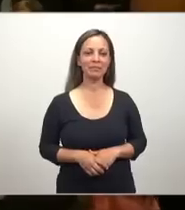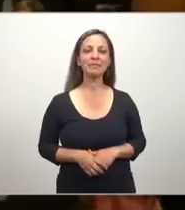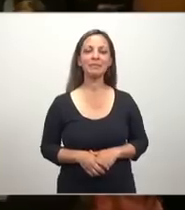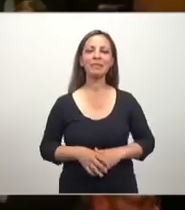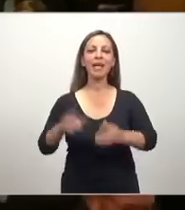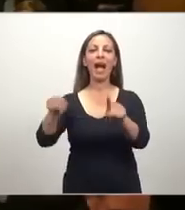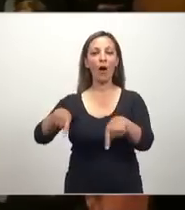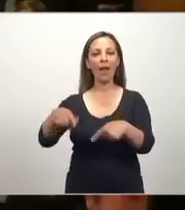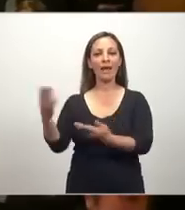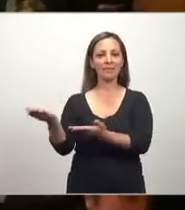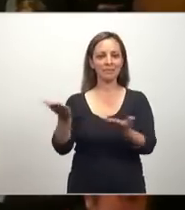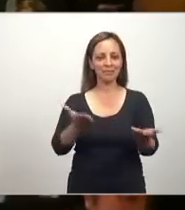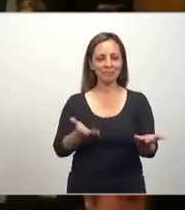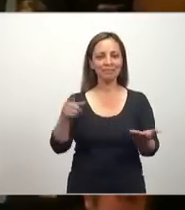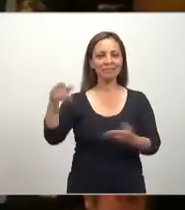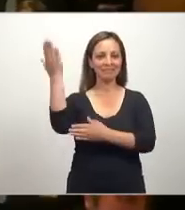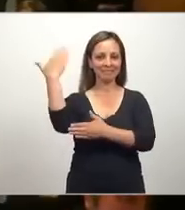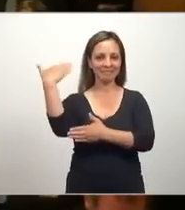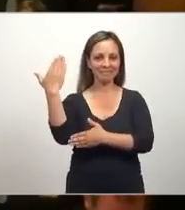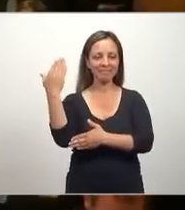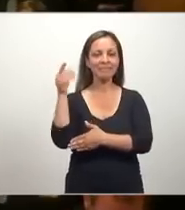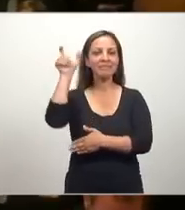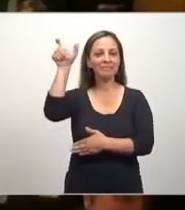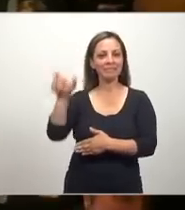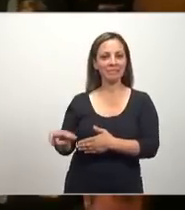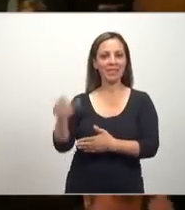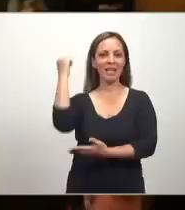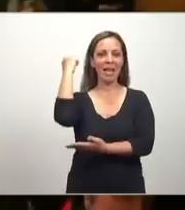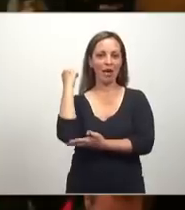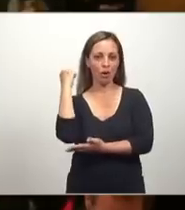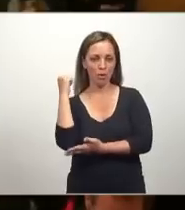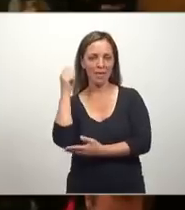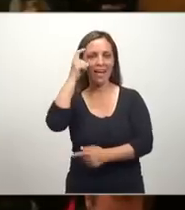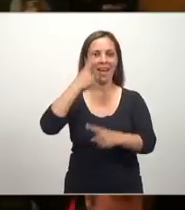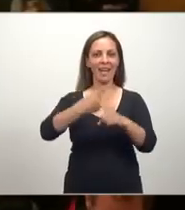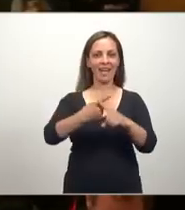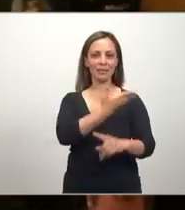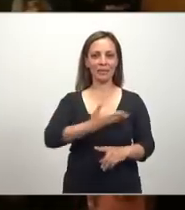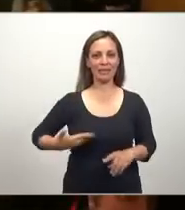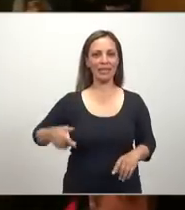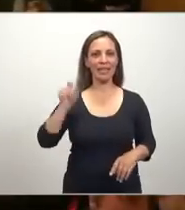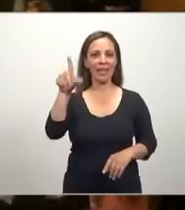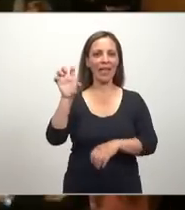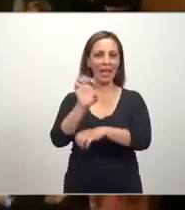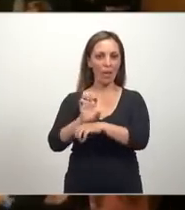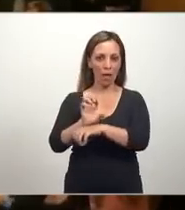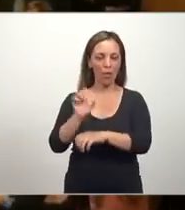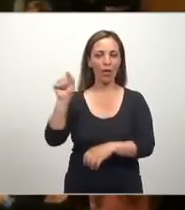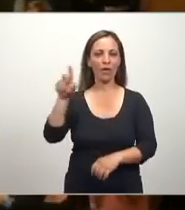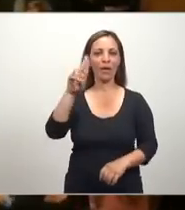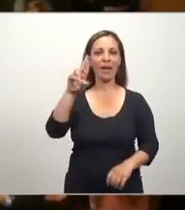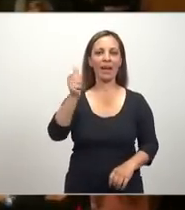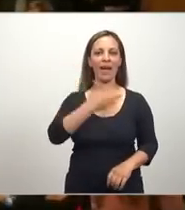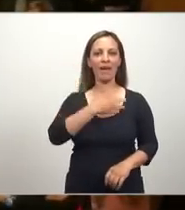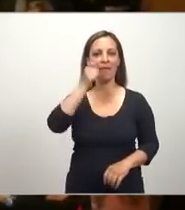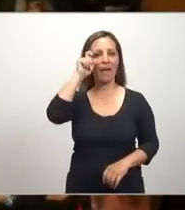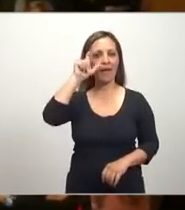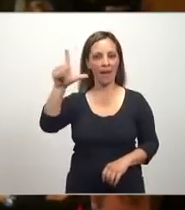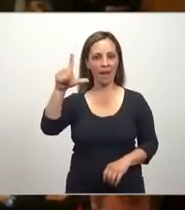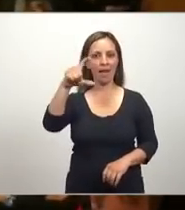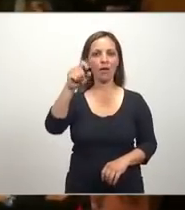Invitamos ahora a escuchar la conferencia del economista y ex presidente de Ecuador, Rafael Correa.